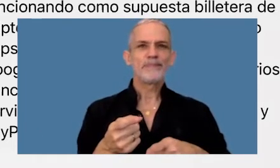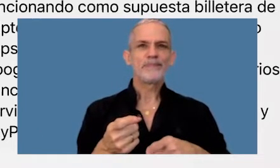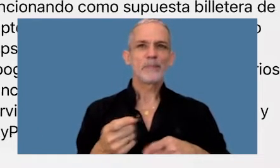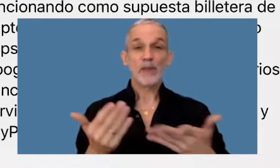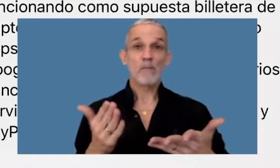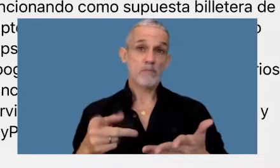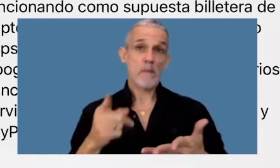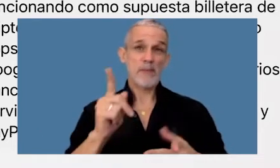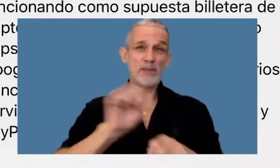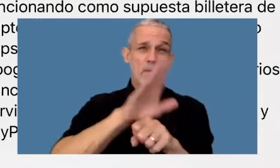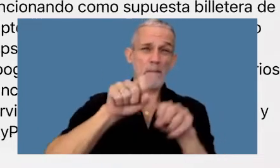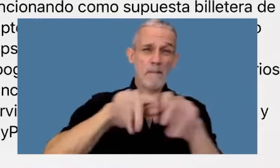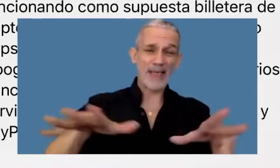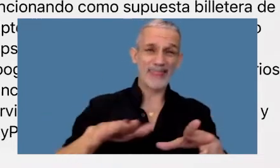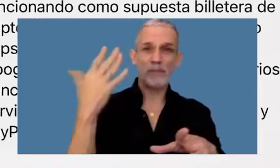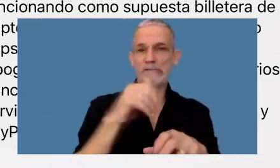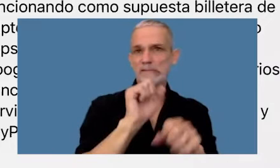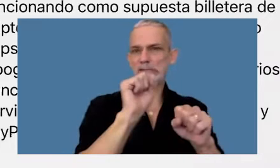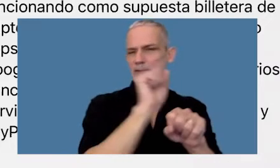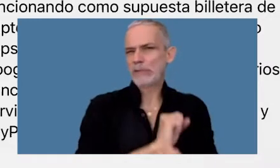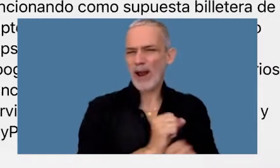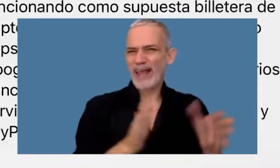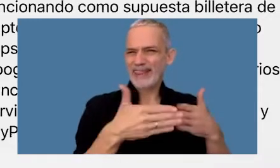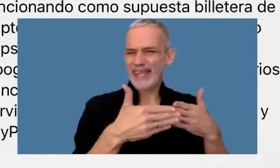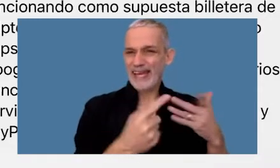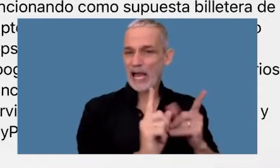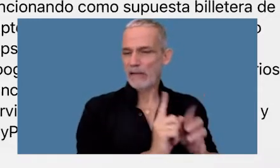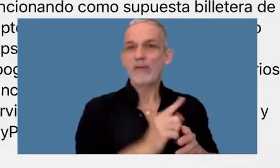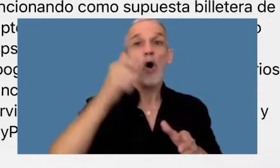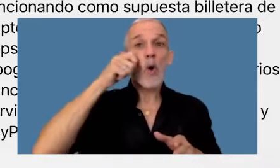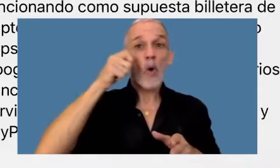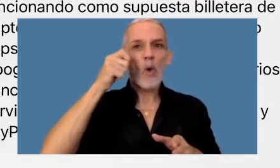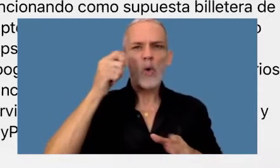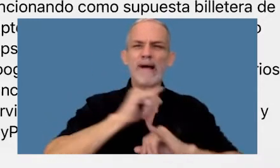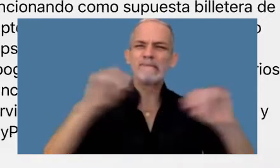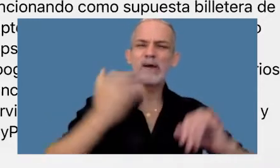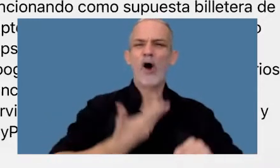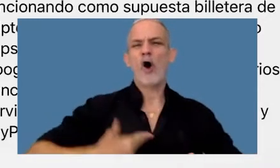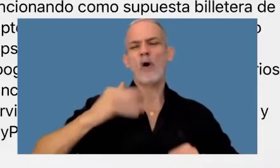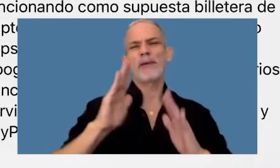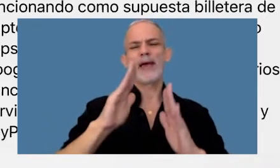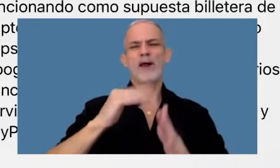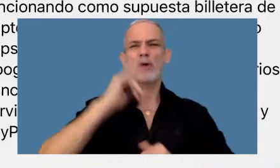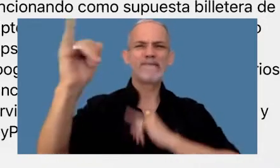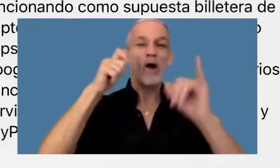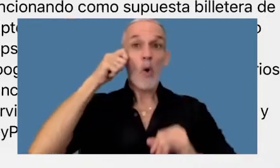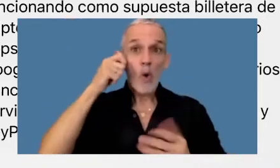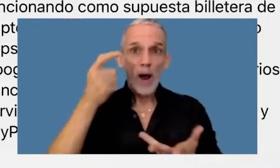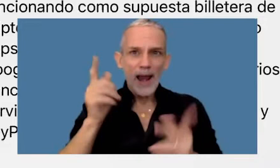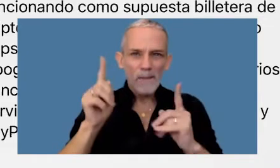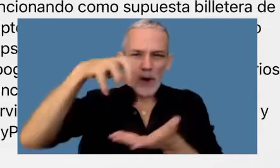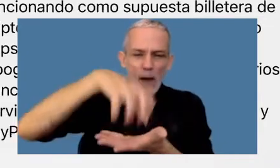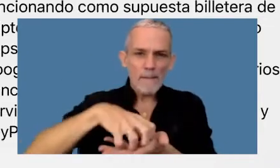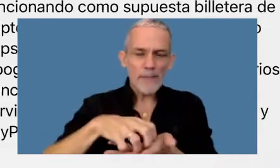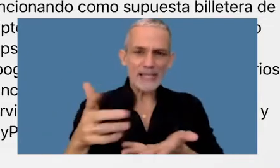de la pandemia de las cuarentenas Google se encargó de decirle a los gobiernos quienes